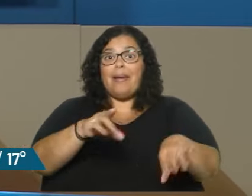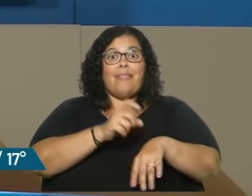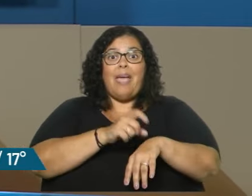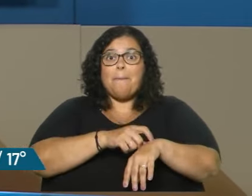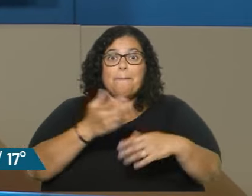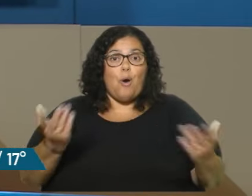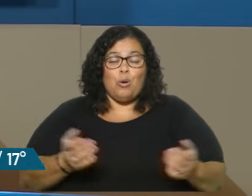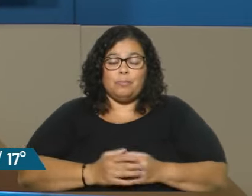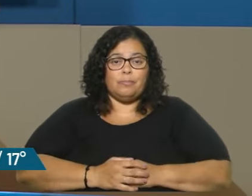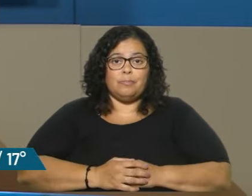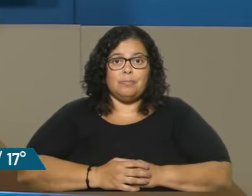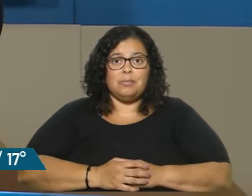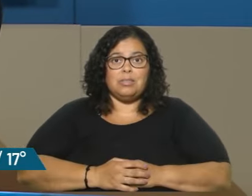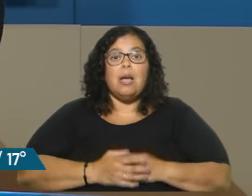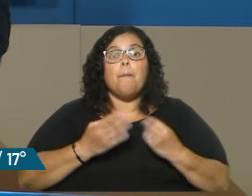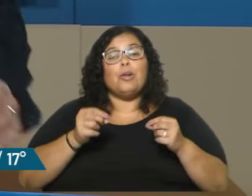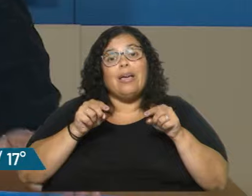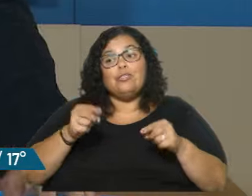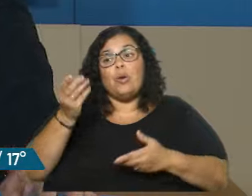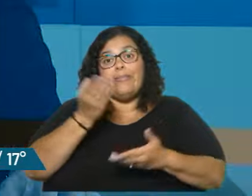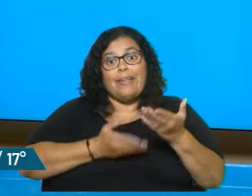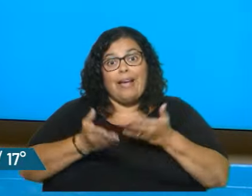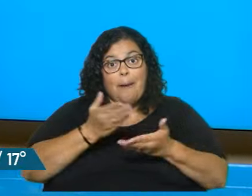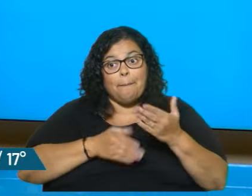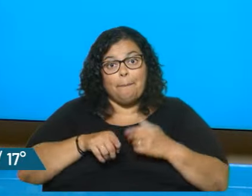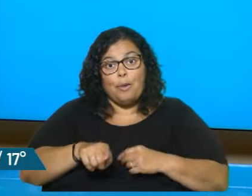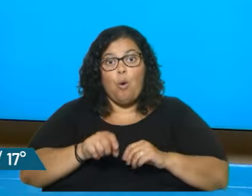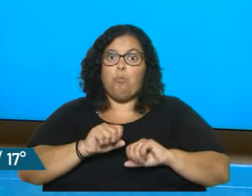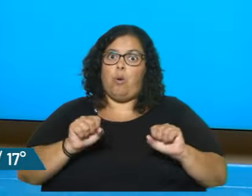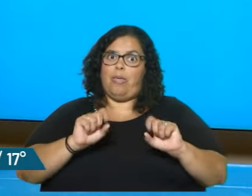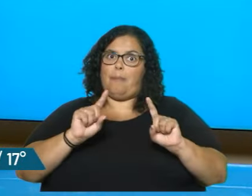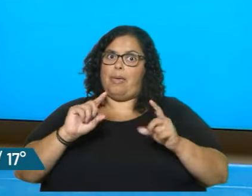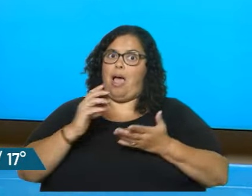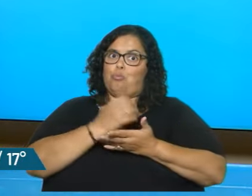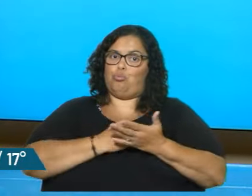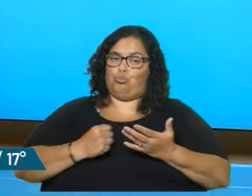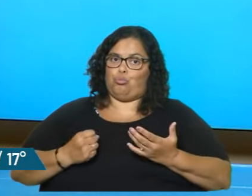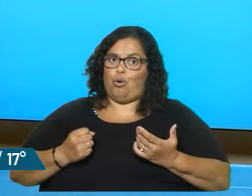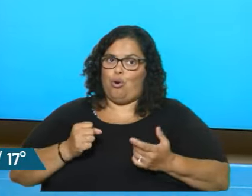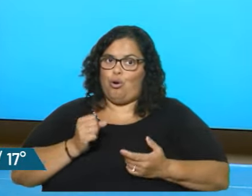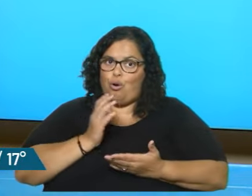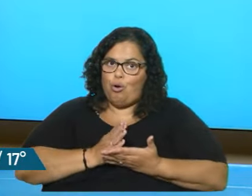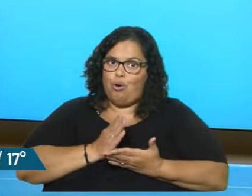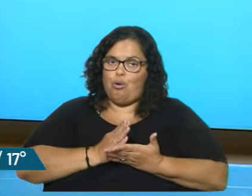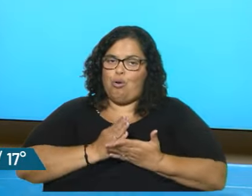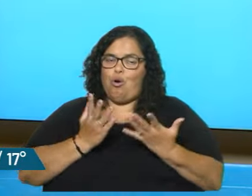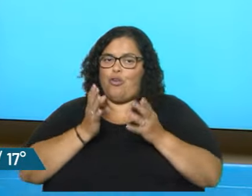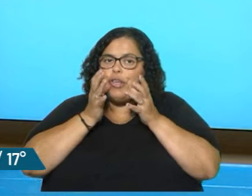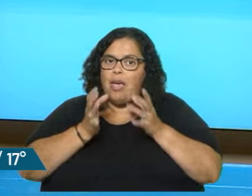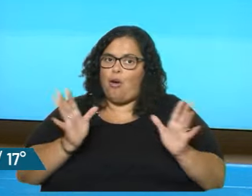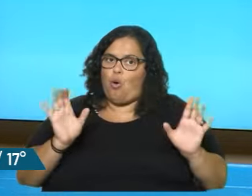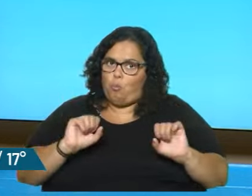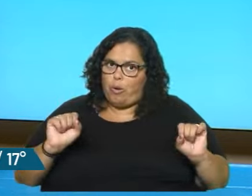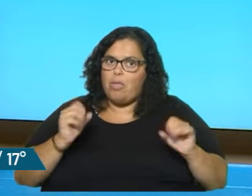justamente del intercambio. puede haber algún avasallamiento de derechos también ahí, algunos riesgos que... No, respetando los artículos...